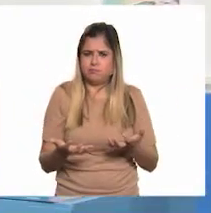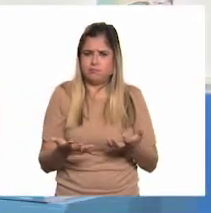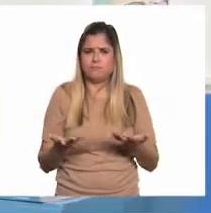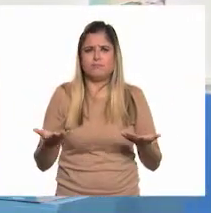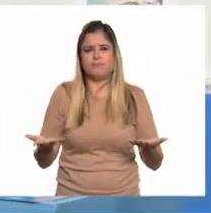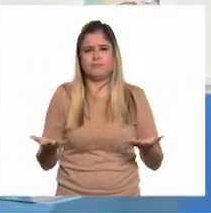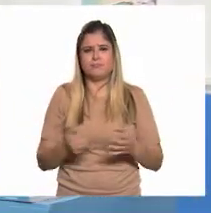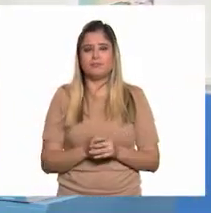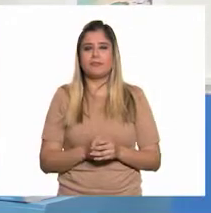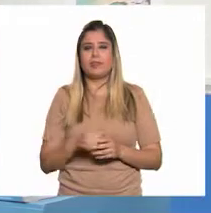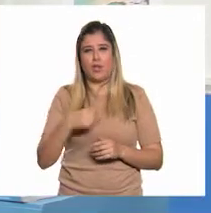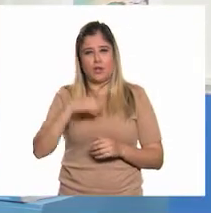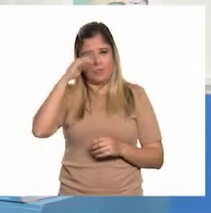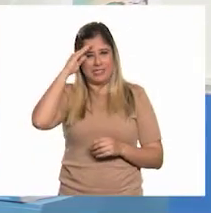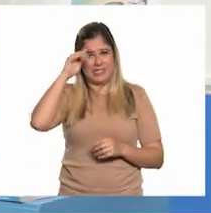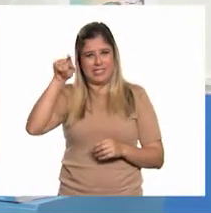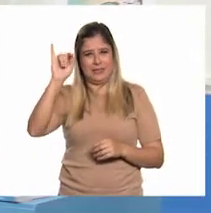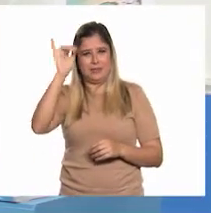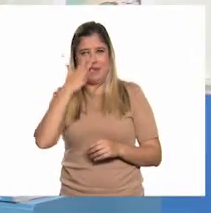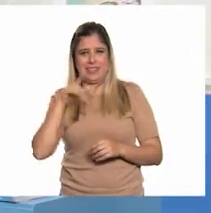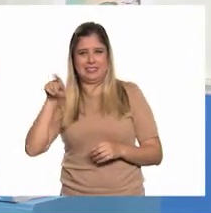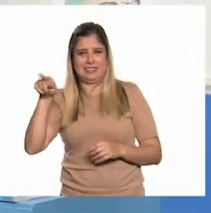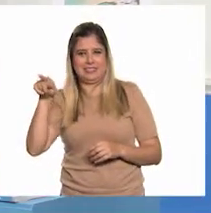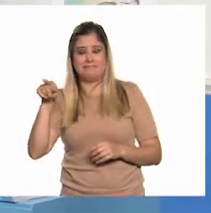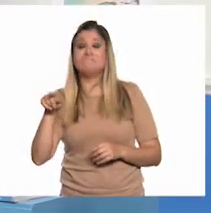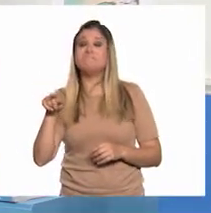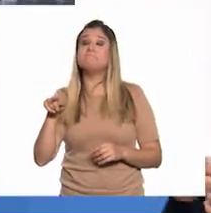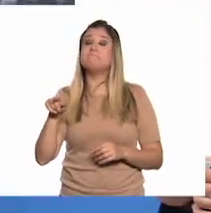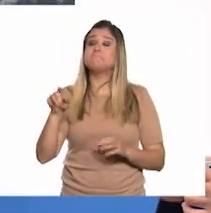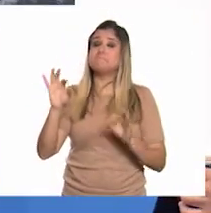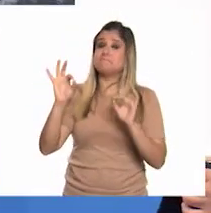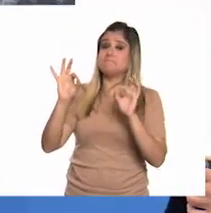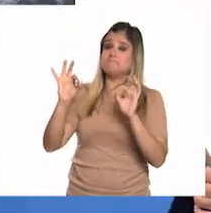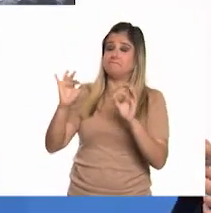Y a mí me parece que iría en esta imagen. Ok, perfecto.